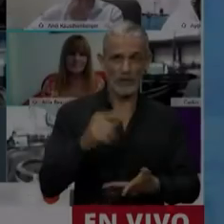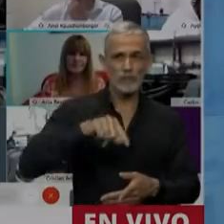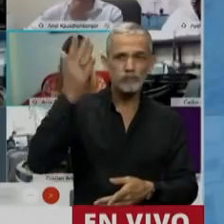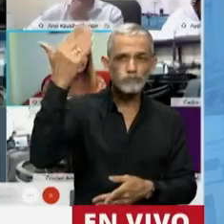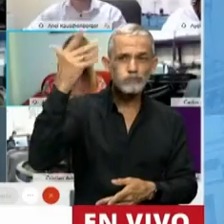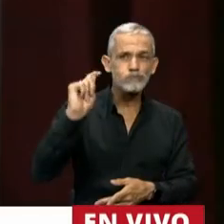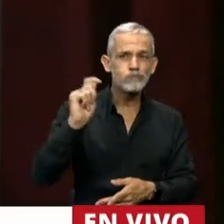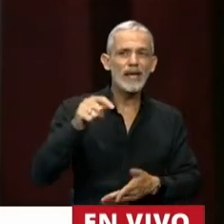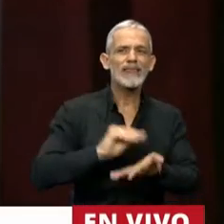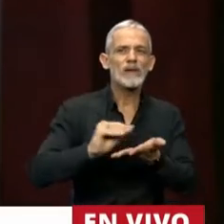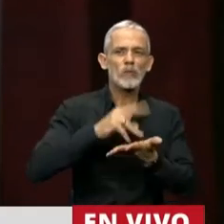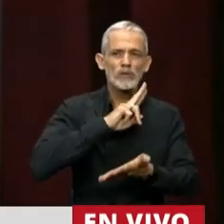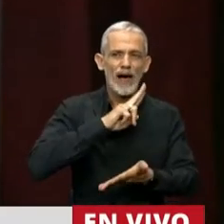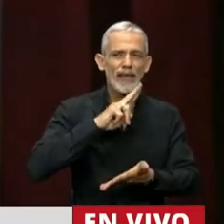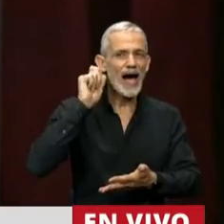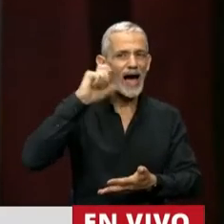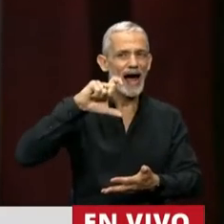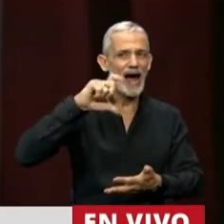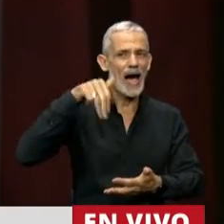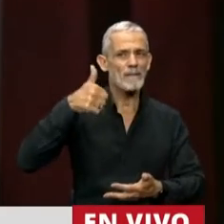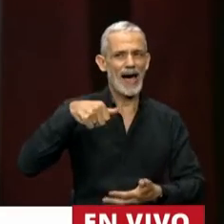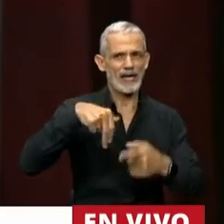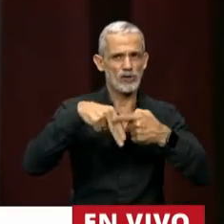Tiene la palabra la diputada Graciela Camaño.